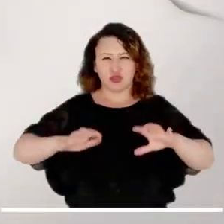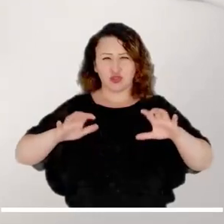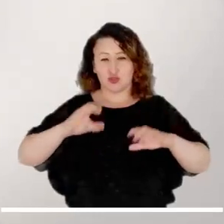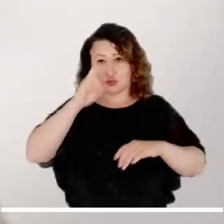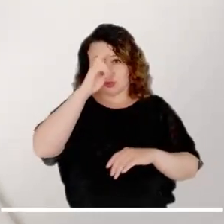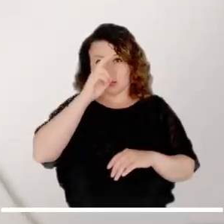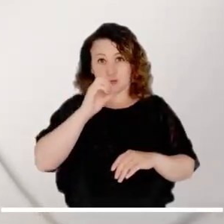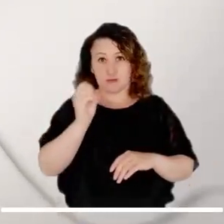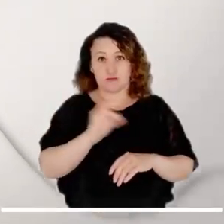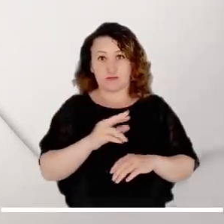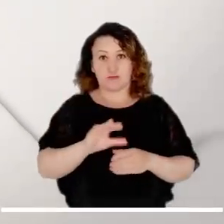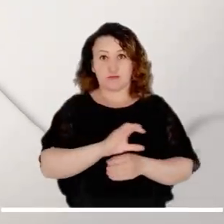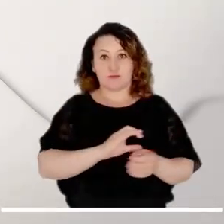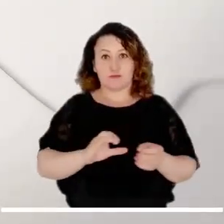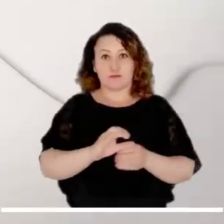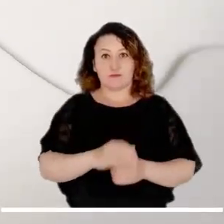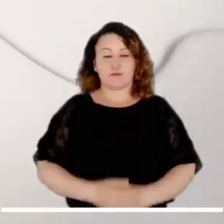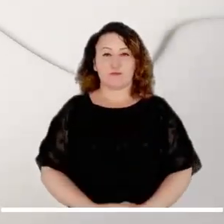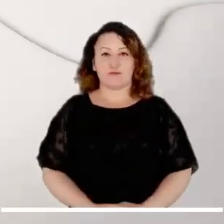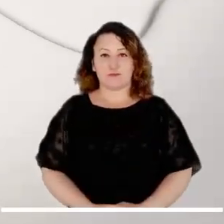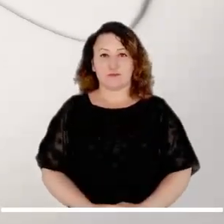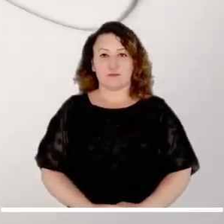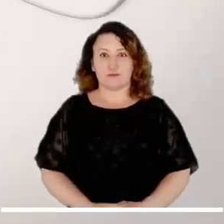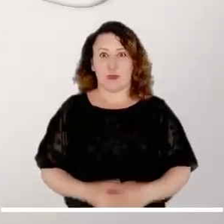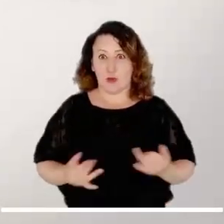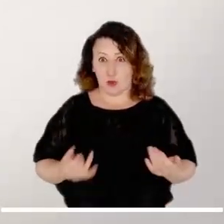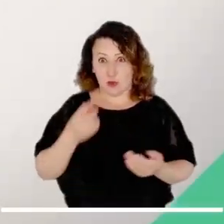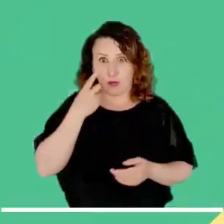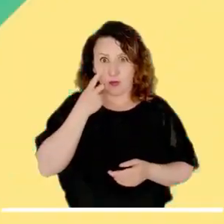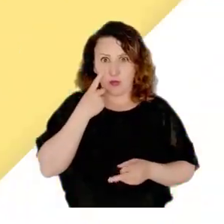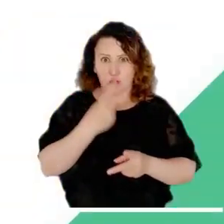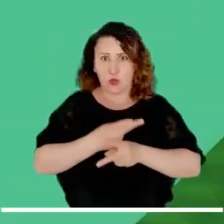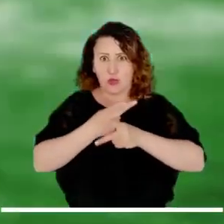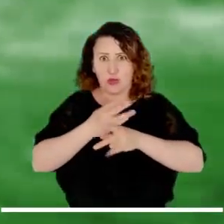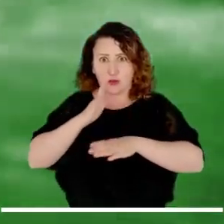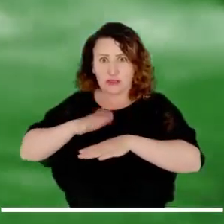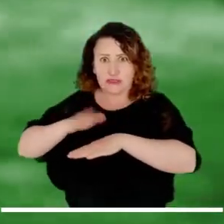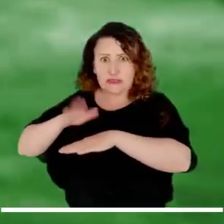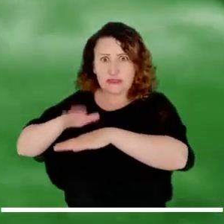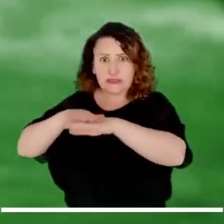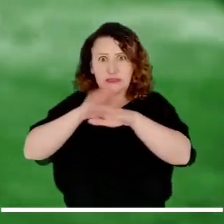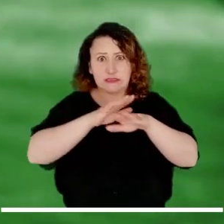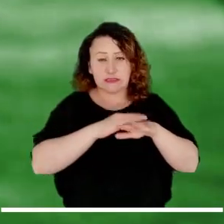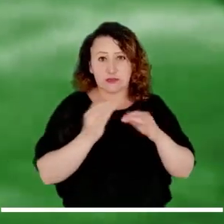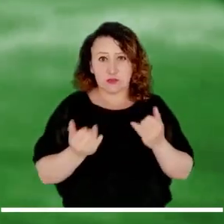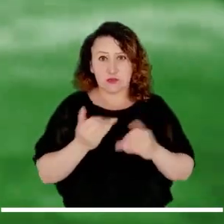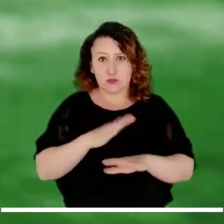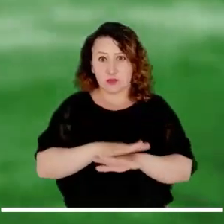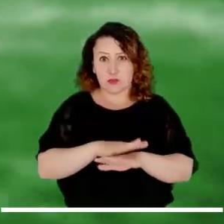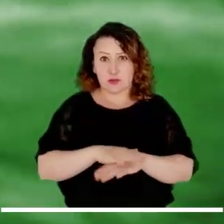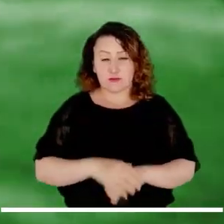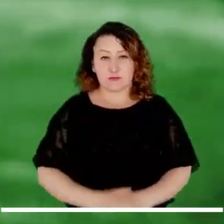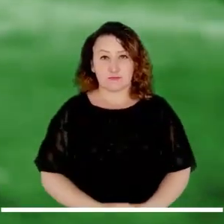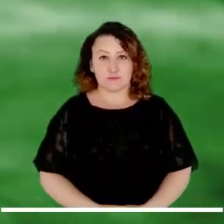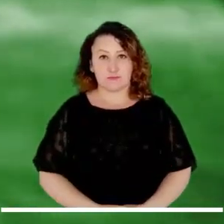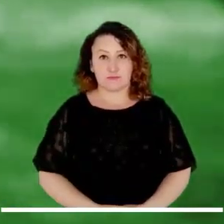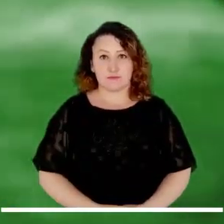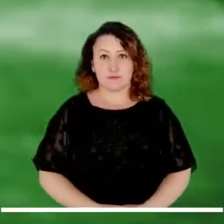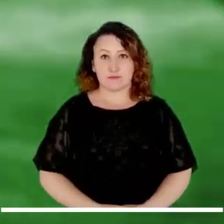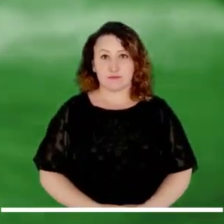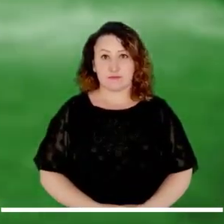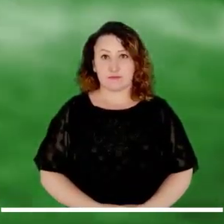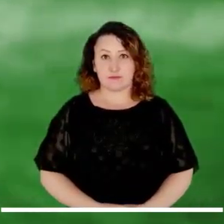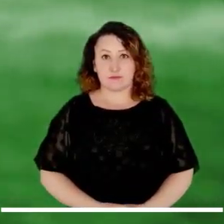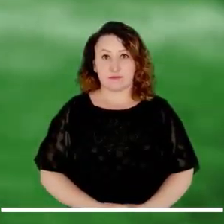favorecer la aparición de lluvias en el norte y oriente de la ciudad. A continuación, les presentamos las alertas más relevantes de